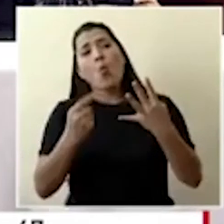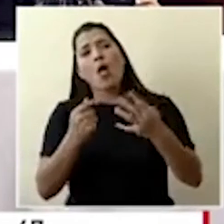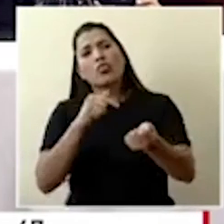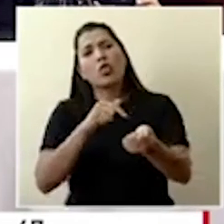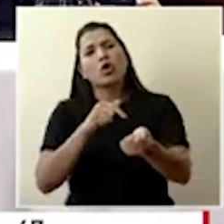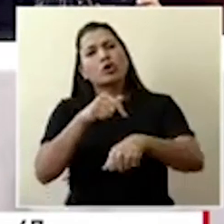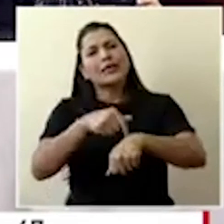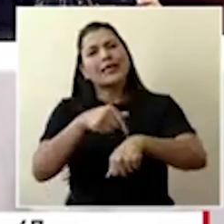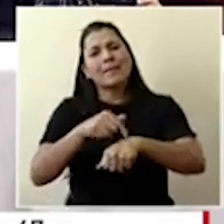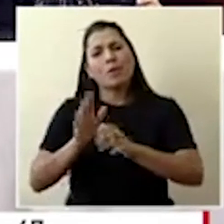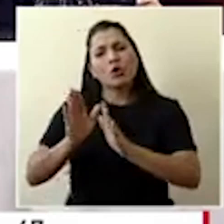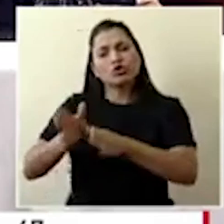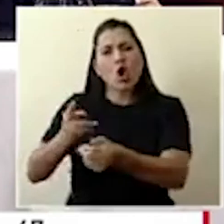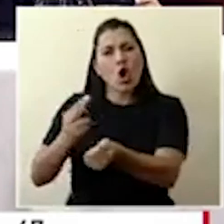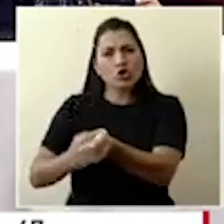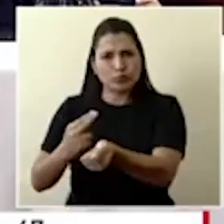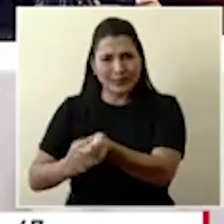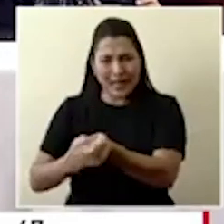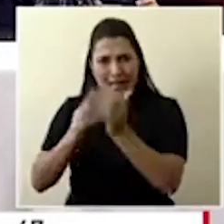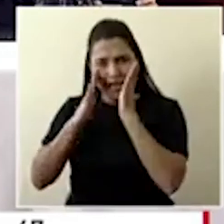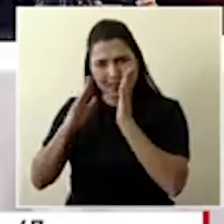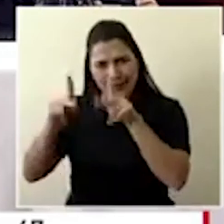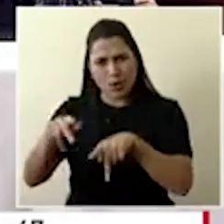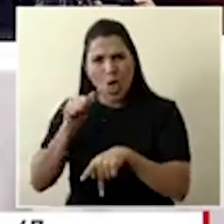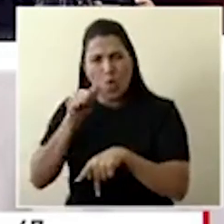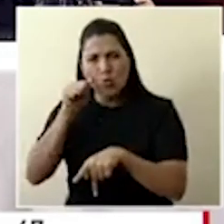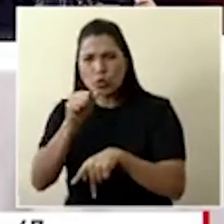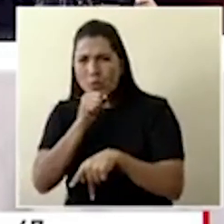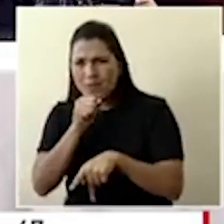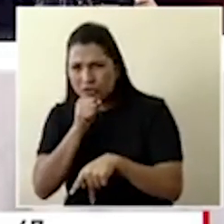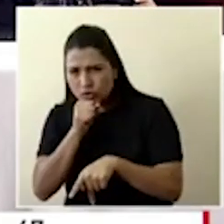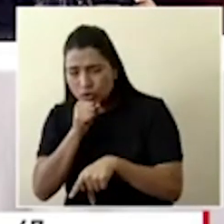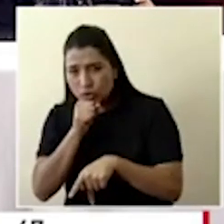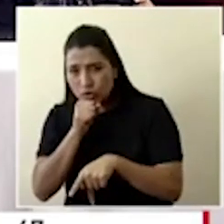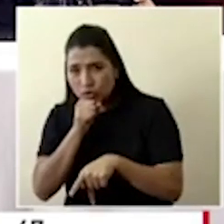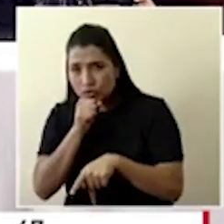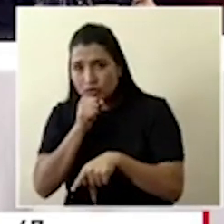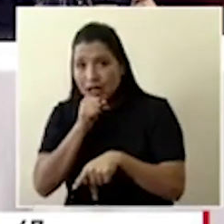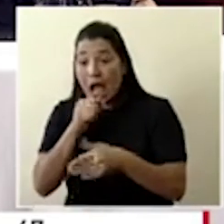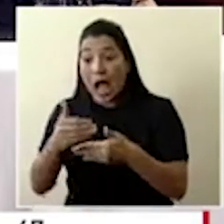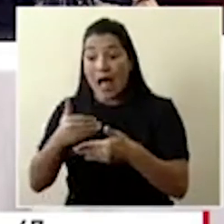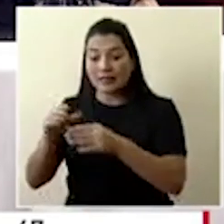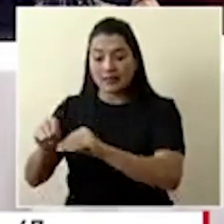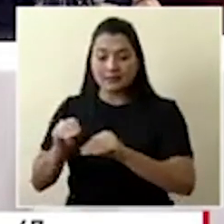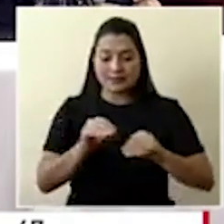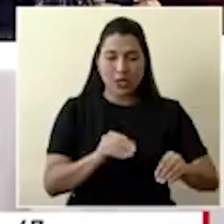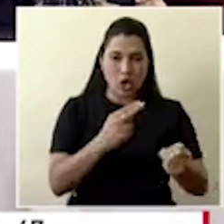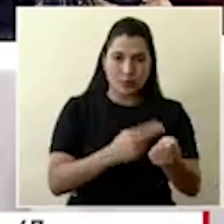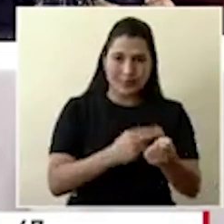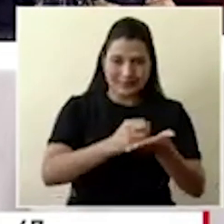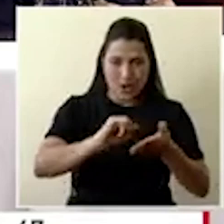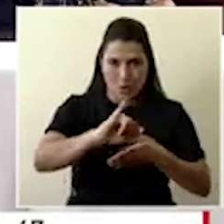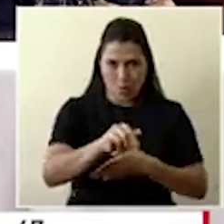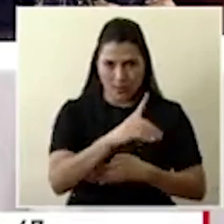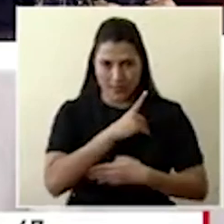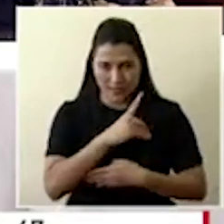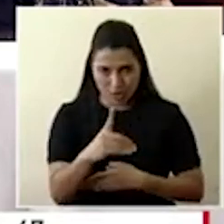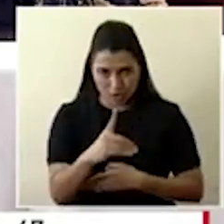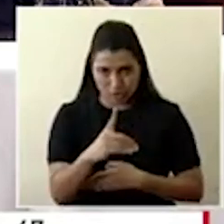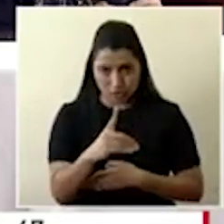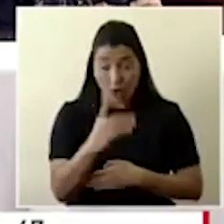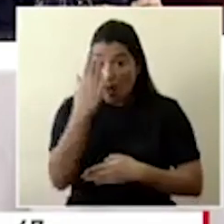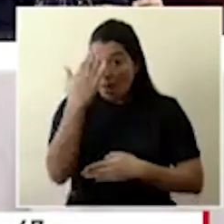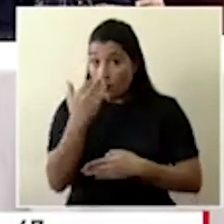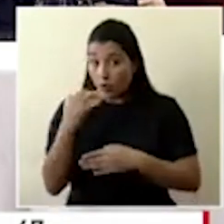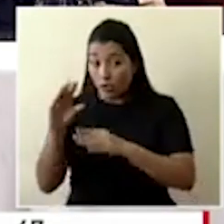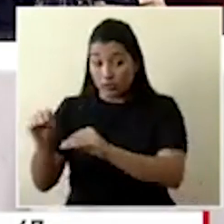antes de ser trasladado al San Juan y con cuáles síntomas llegó al Hospital Nacional de Geriatría. ¿Por qué además se trasladó al San Juan y no se siguió